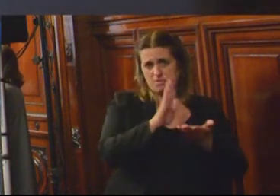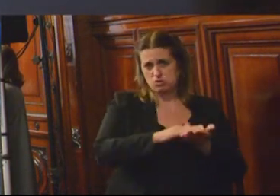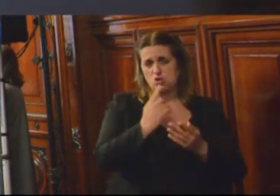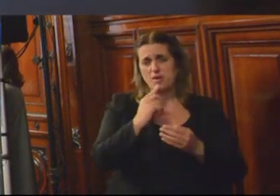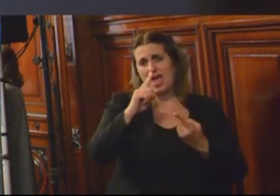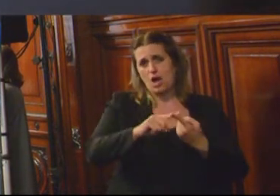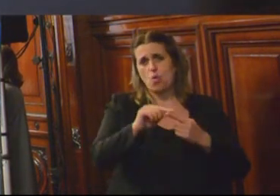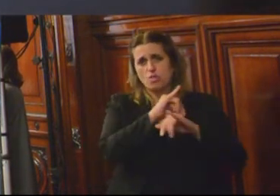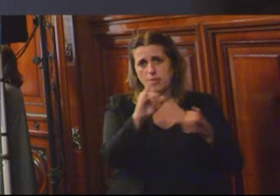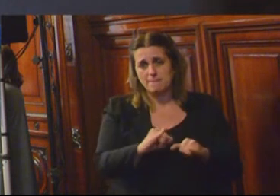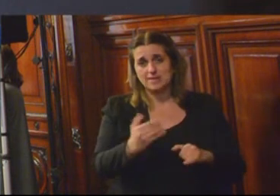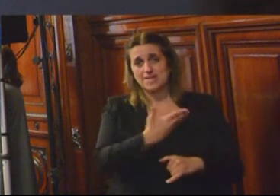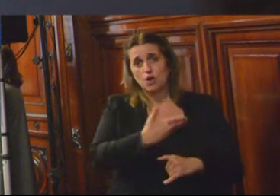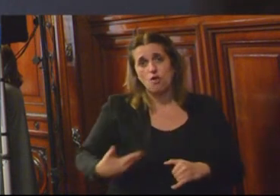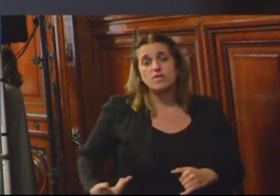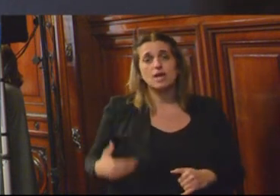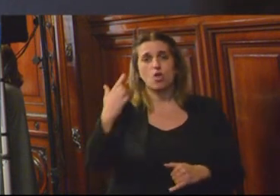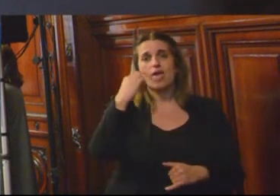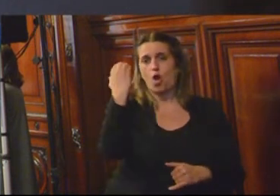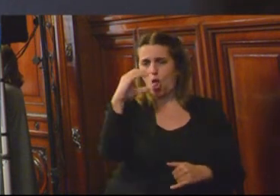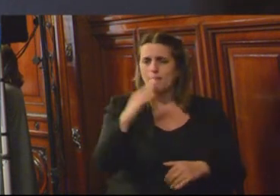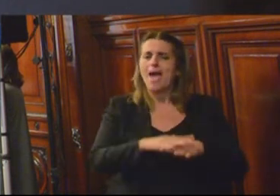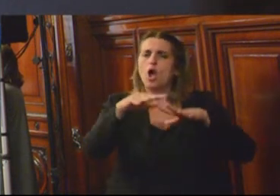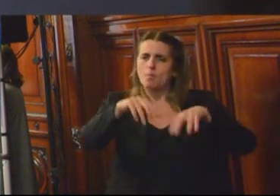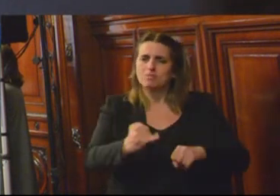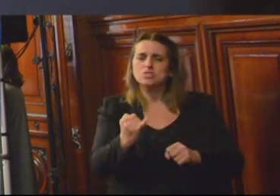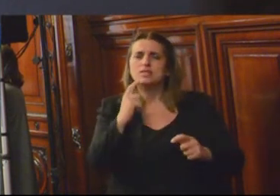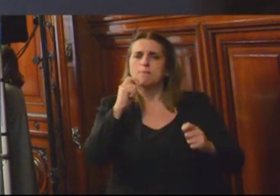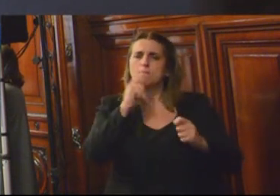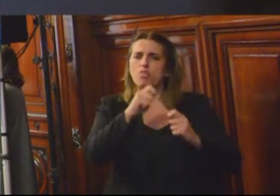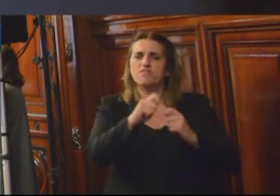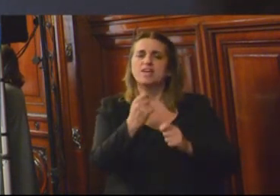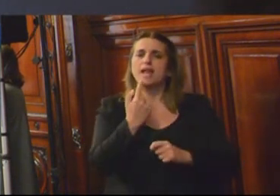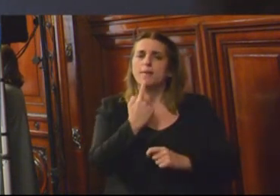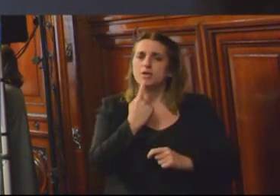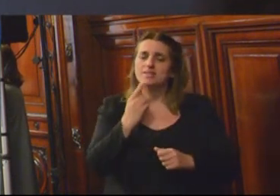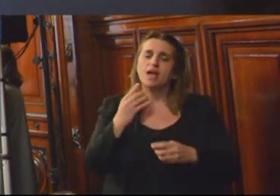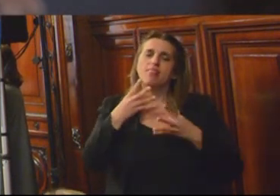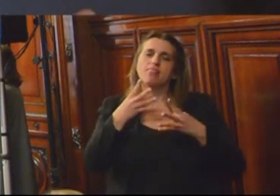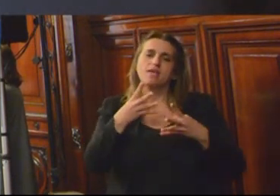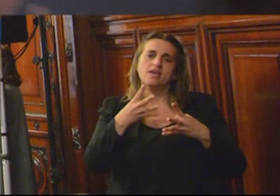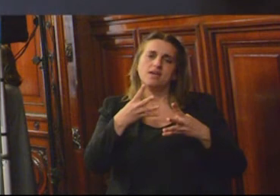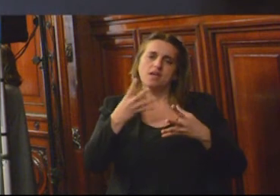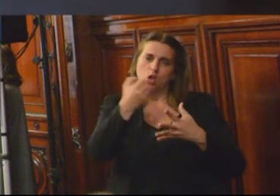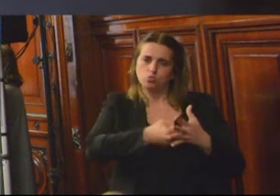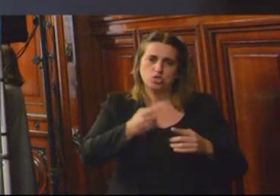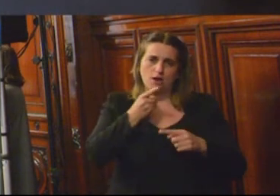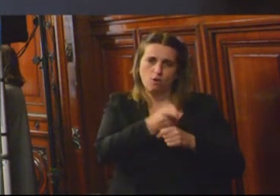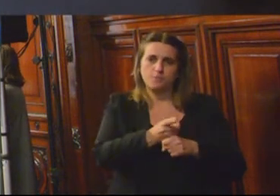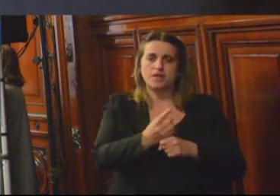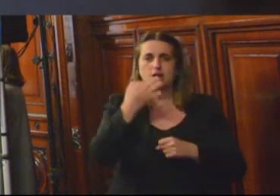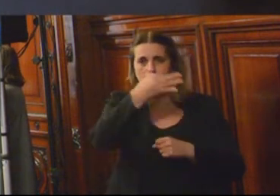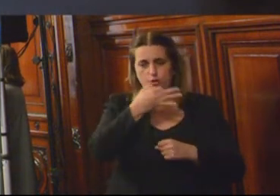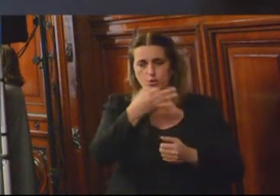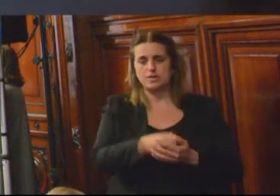paz, el gobierno colombiano asumió el compromiso de modificar la política de lucha contra las drogas para, en lugar de atacar los eslabones débiles de la